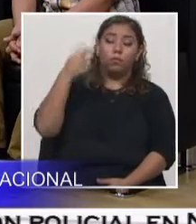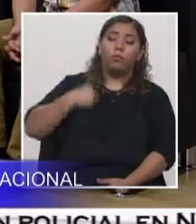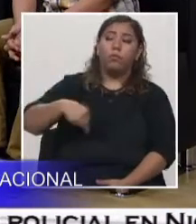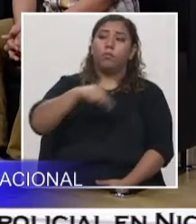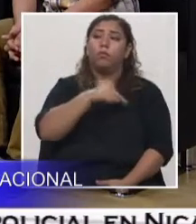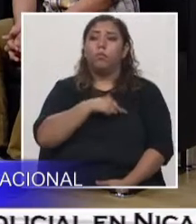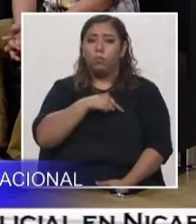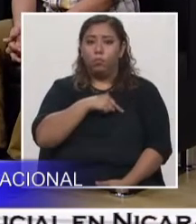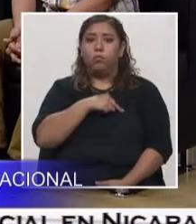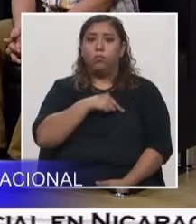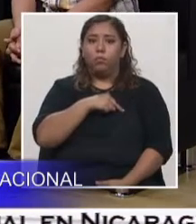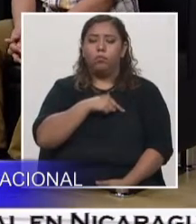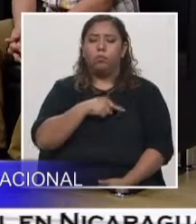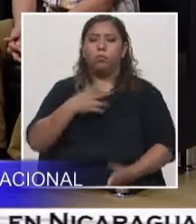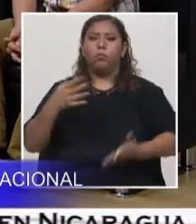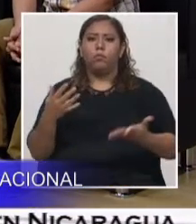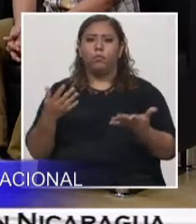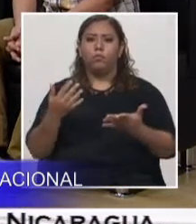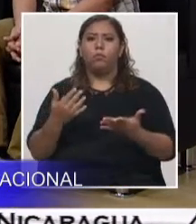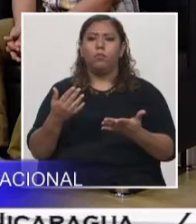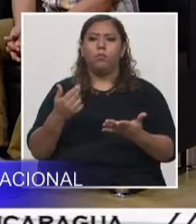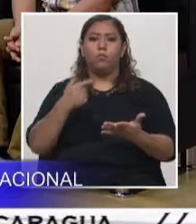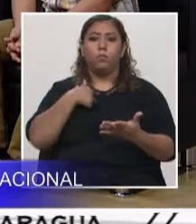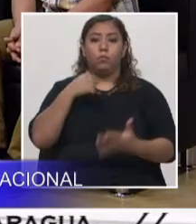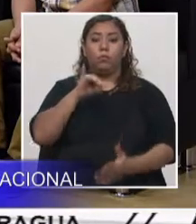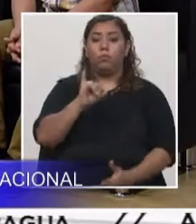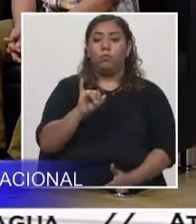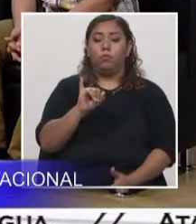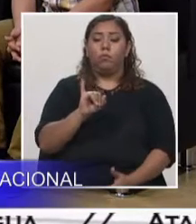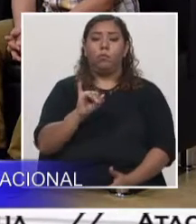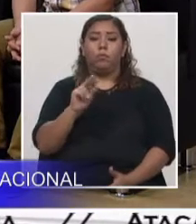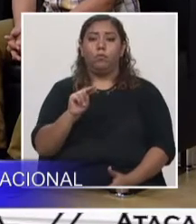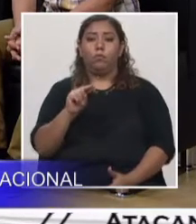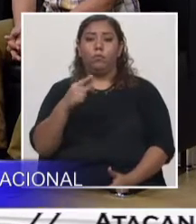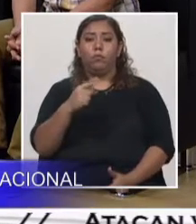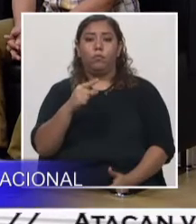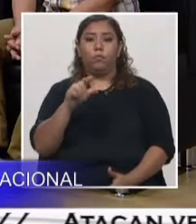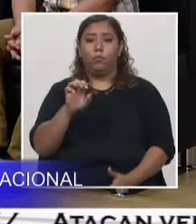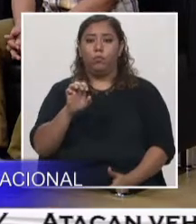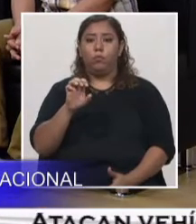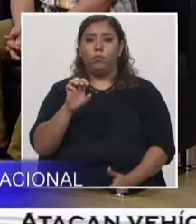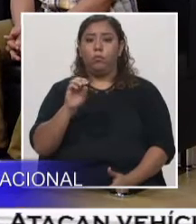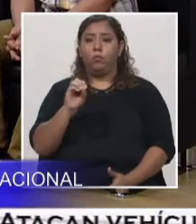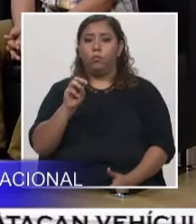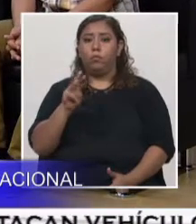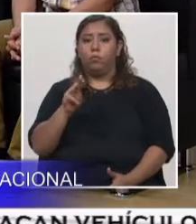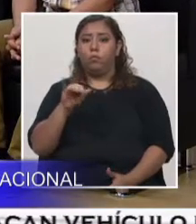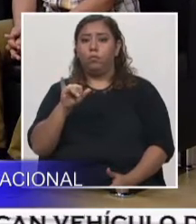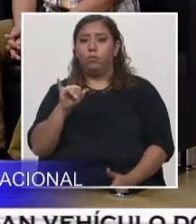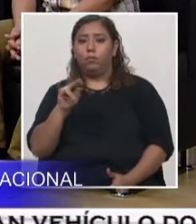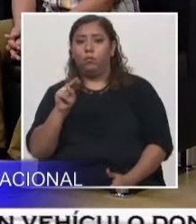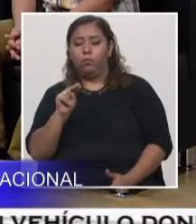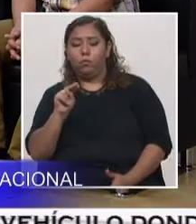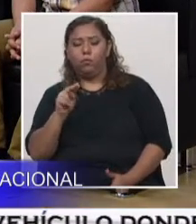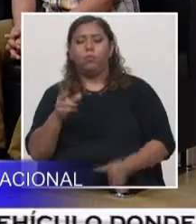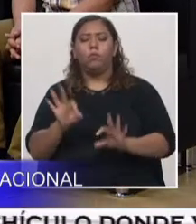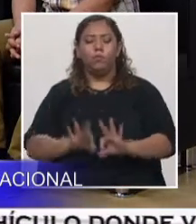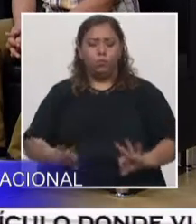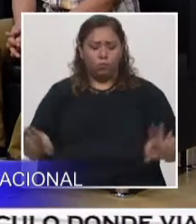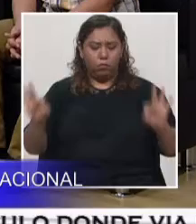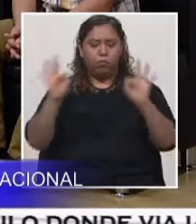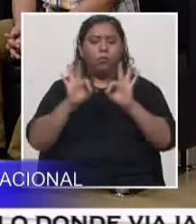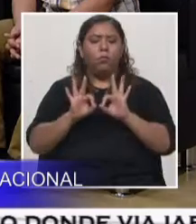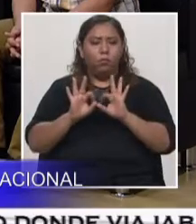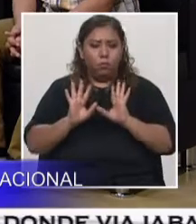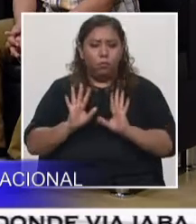el tema de geología en el país, y el tema de minería es un elemento importante sin lugar a dudas, porque como